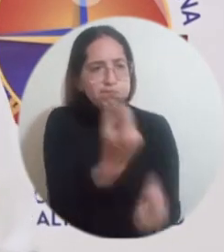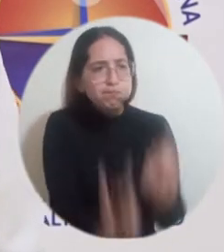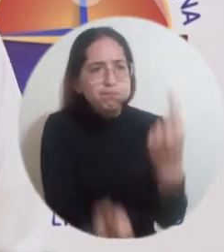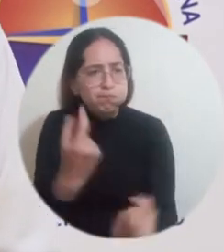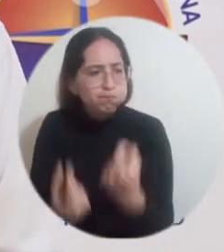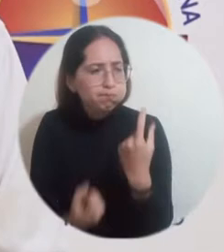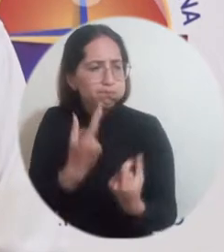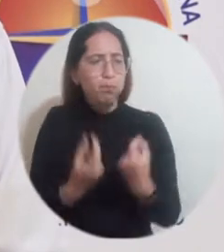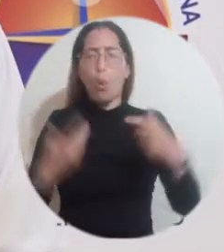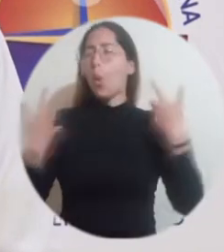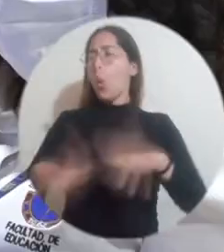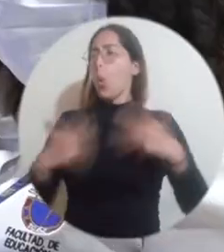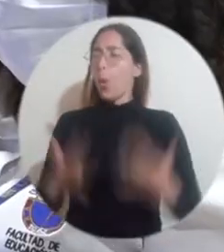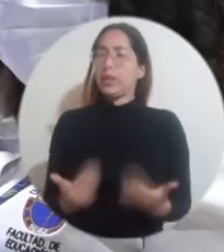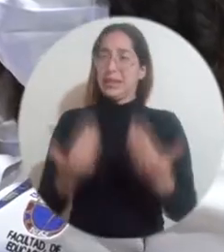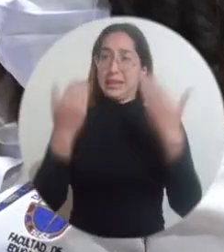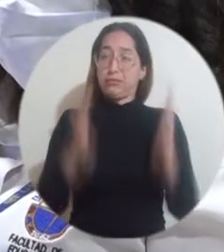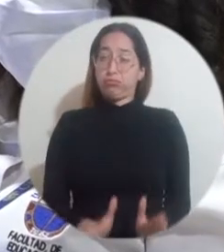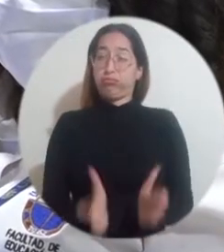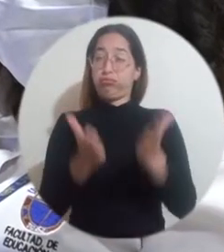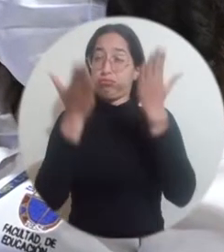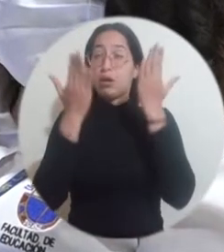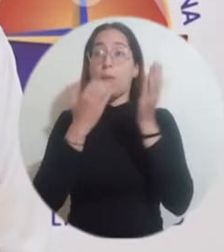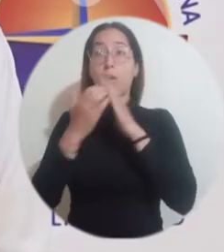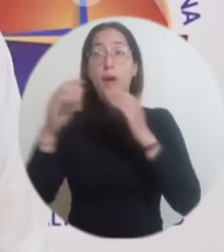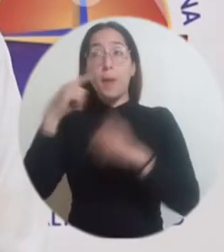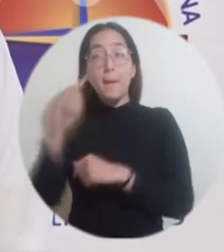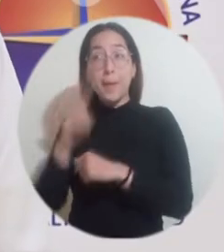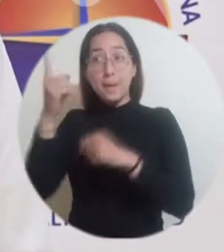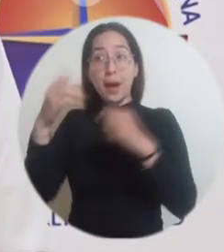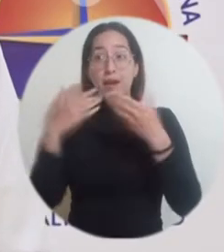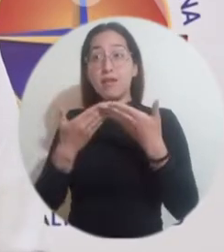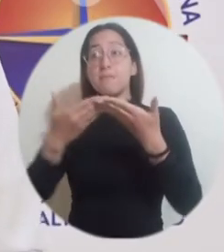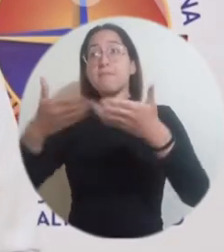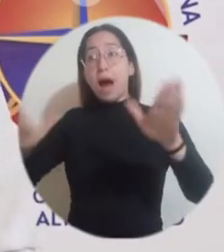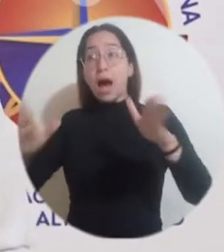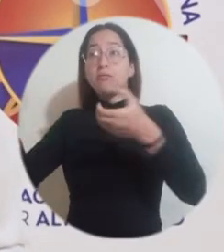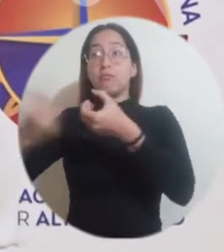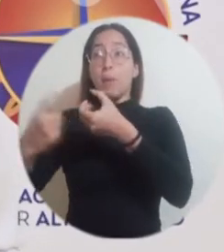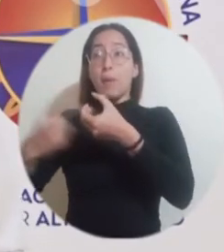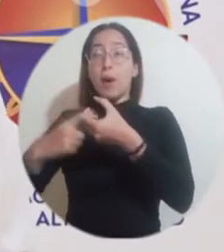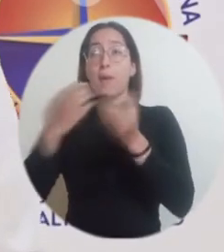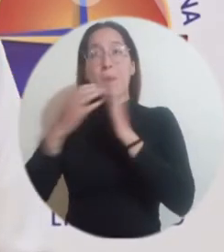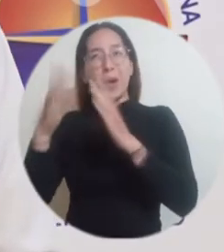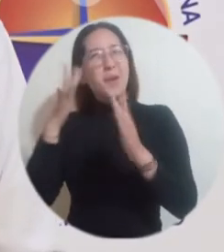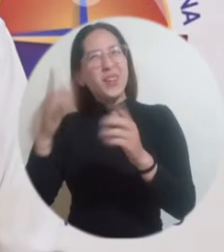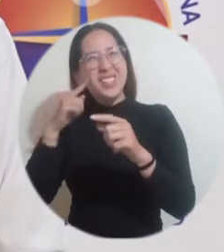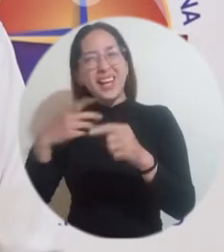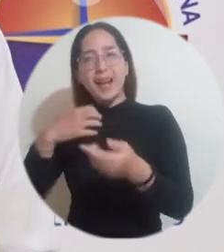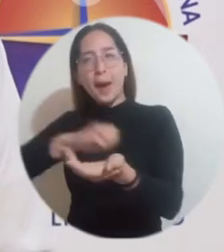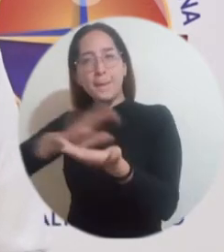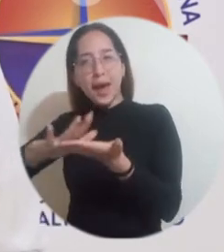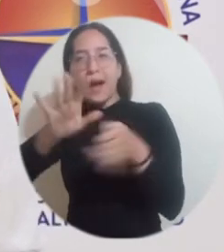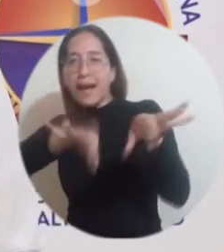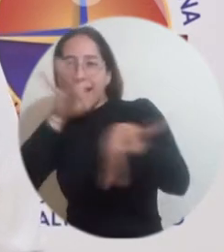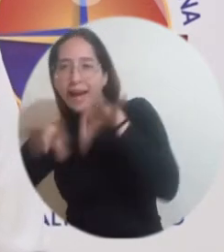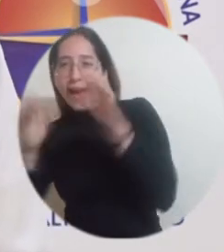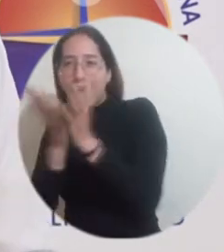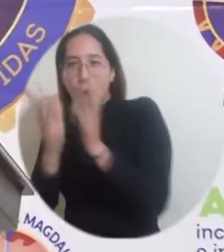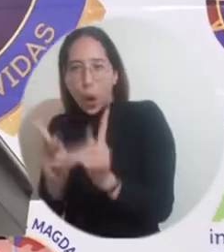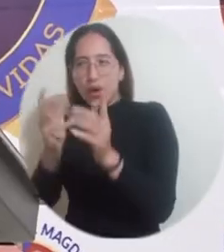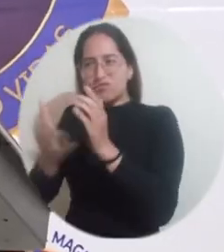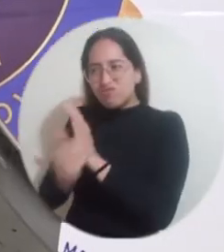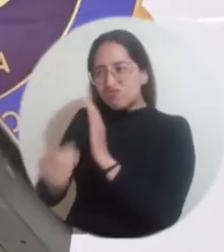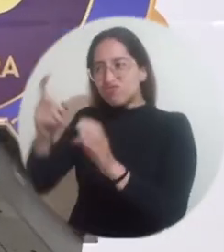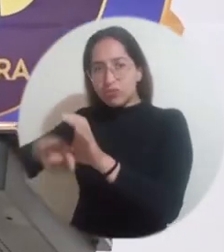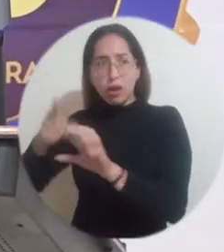tantas alianzas con los municipios. Por primera vez se amplió, digamos, cupos vía esos convenios, más de 300 jóvenes de talento Magdalena.